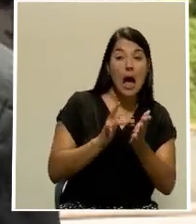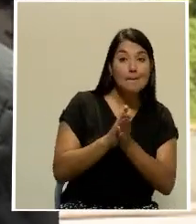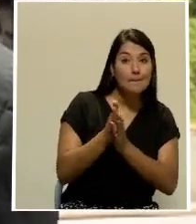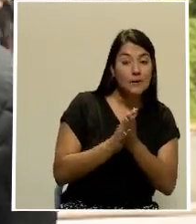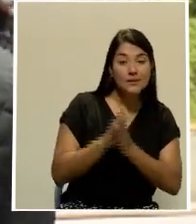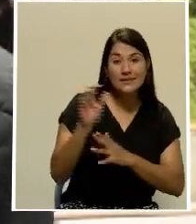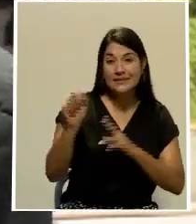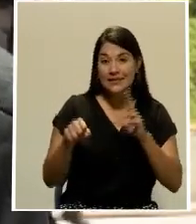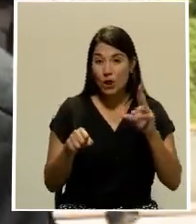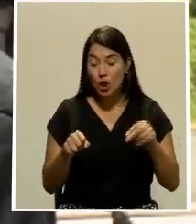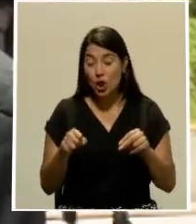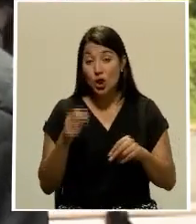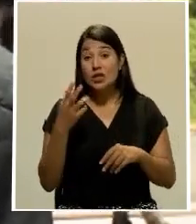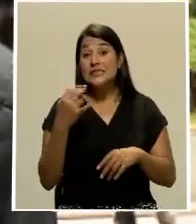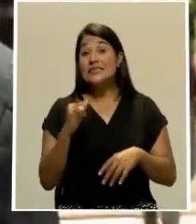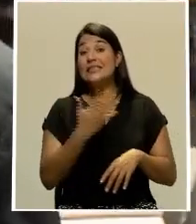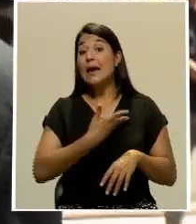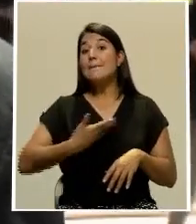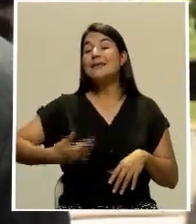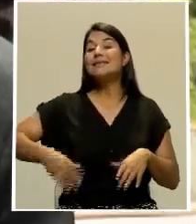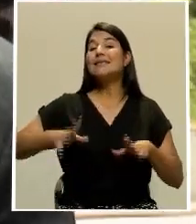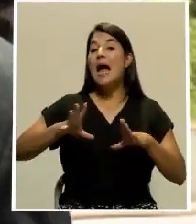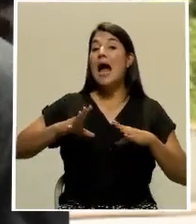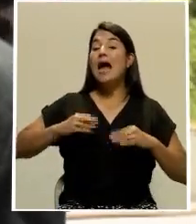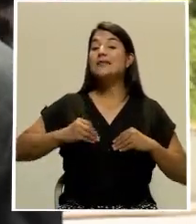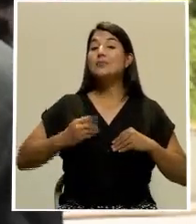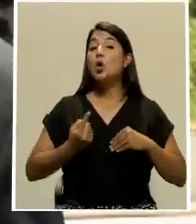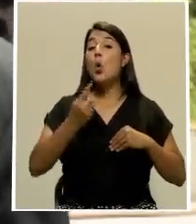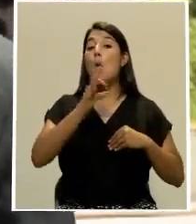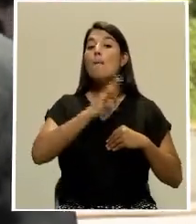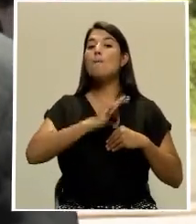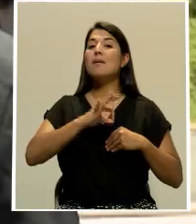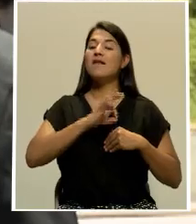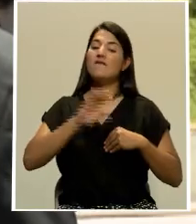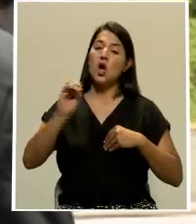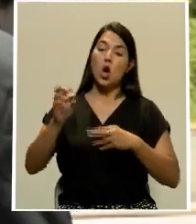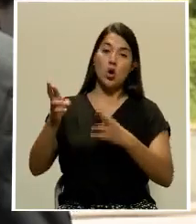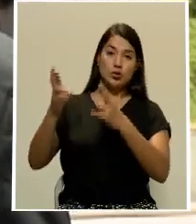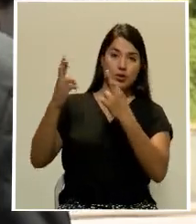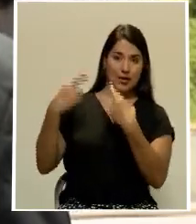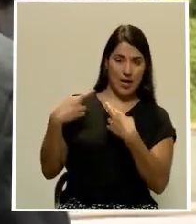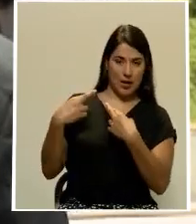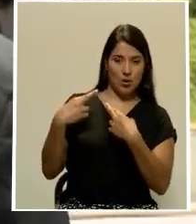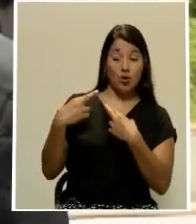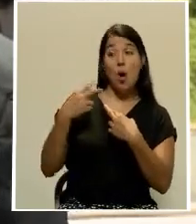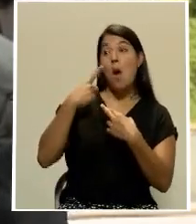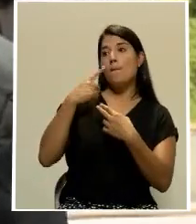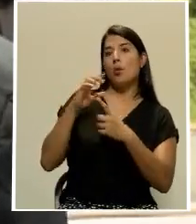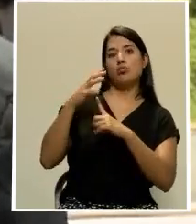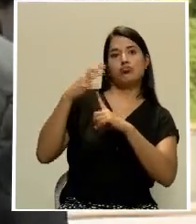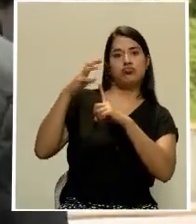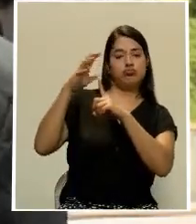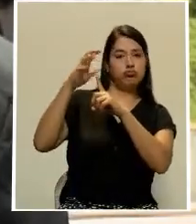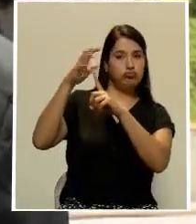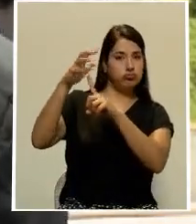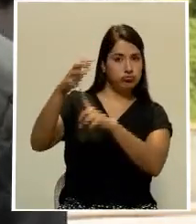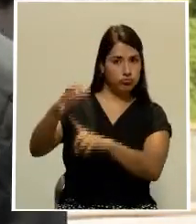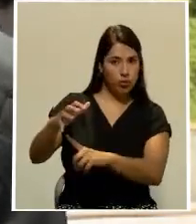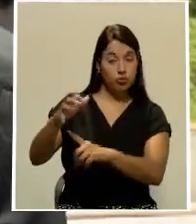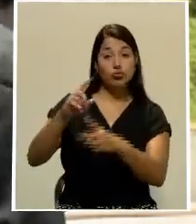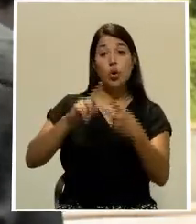si el presidente recibió un beneficio, una dádiva, ya sea por el transporte en el